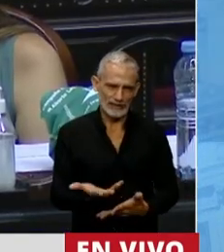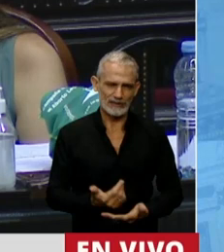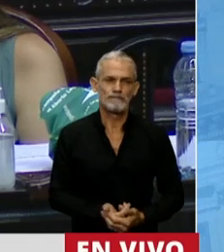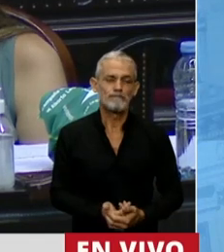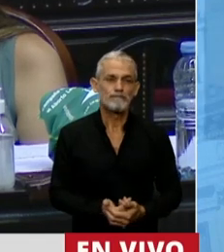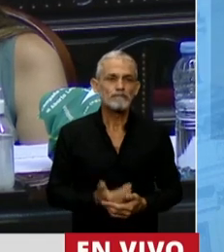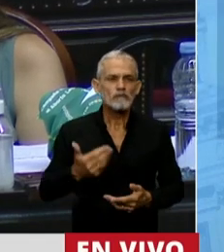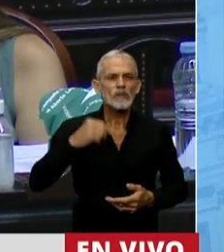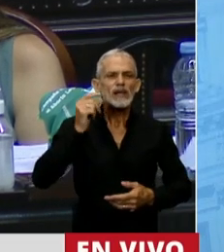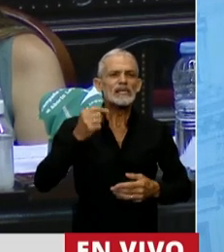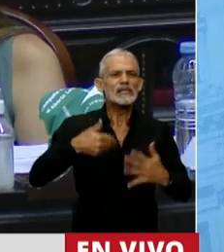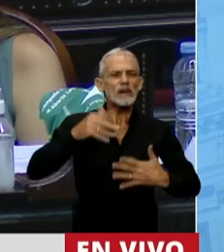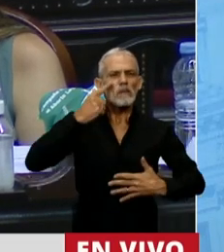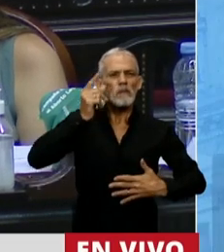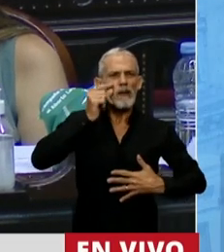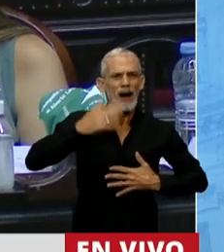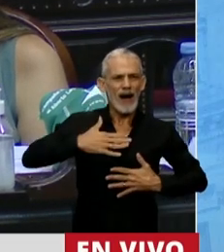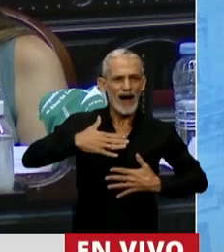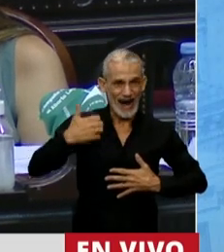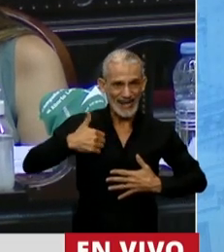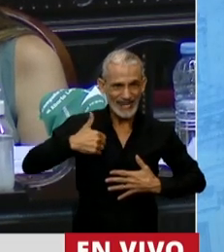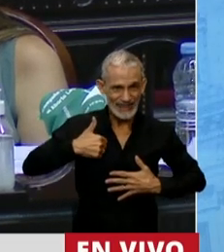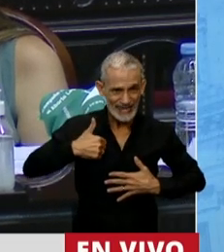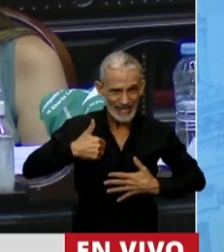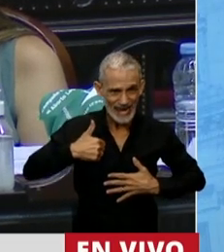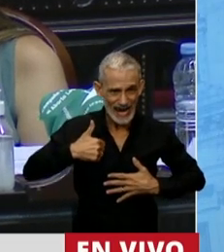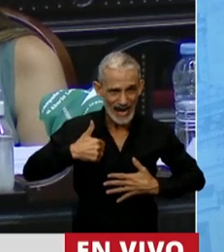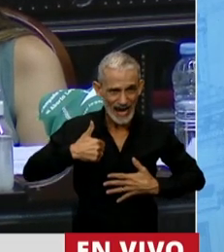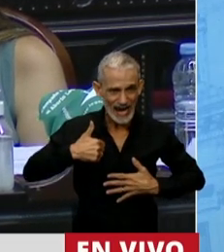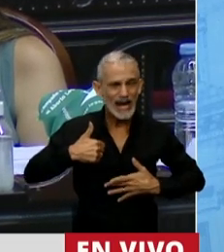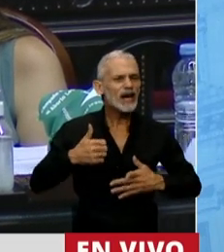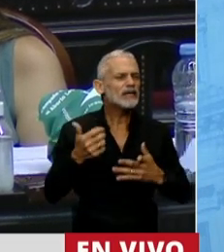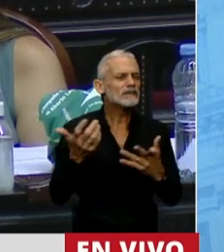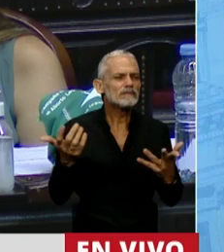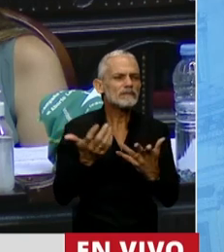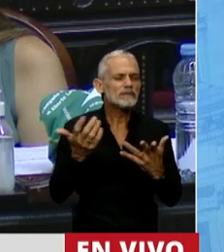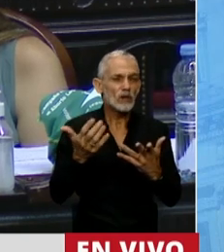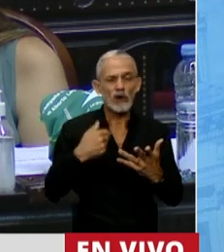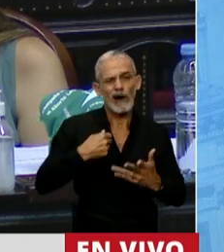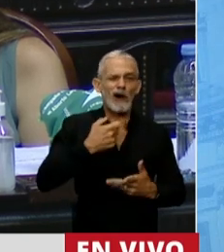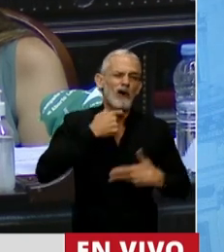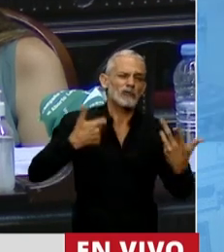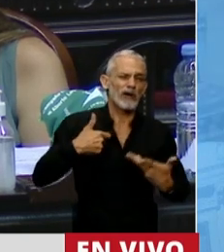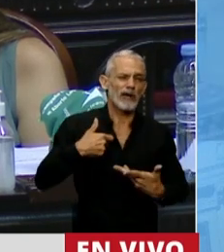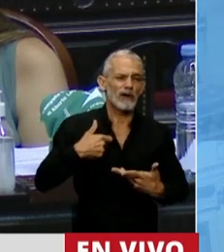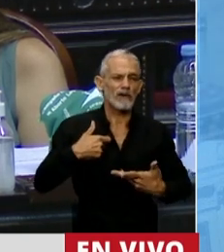La paternidad en Argentina es cuando se me da la gana.